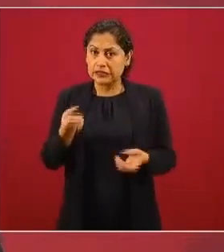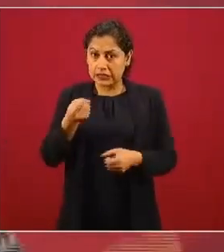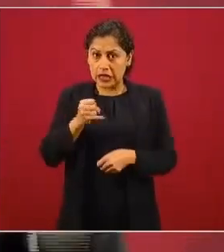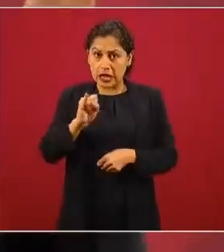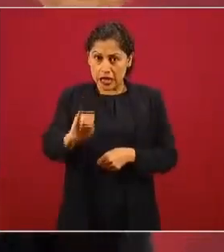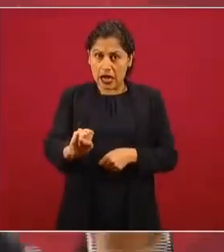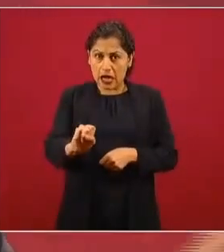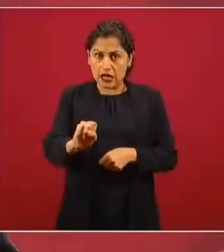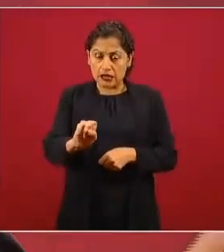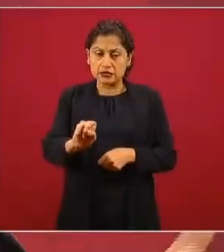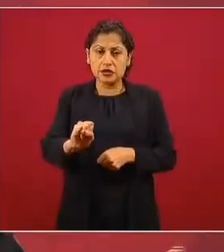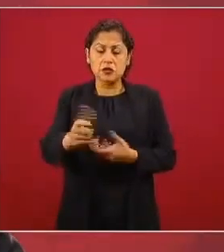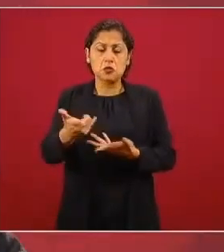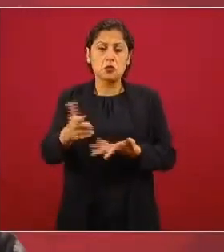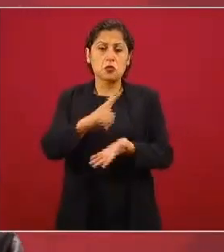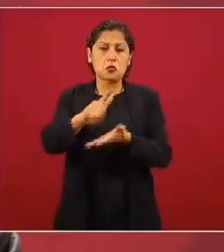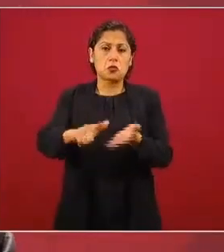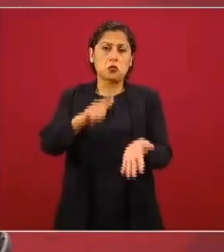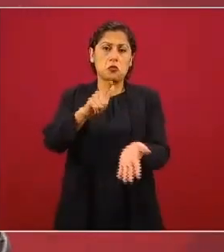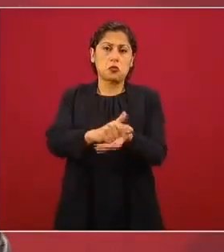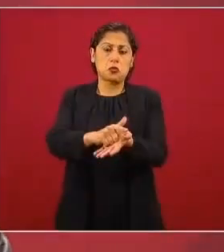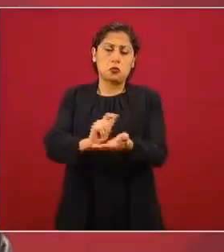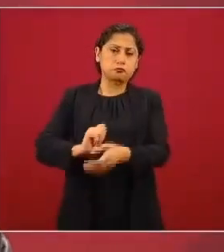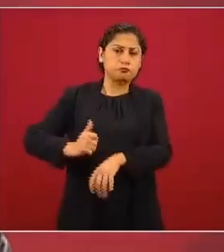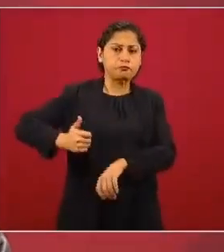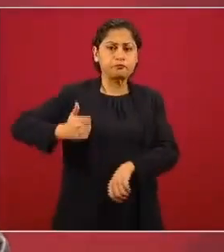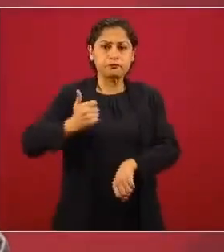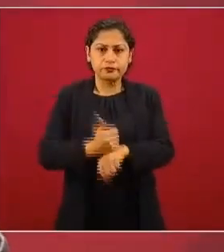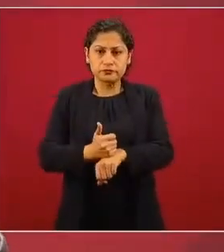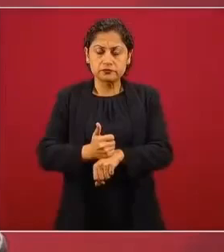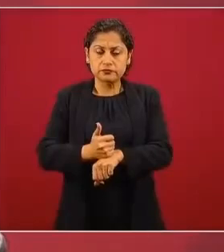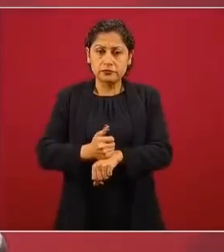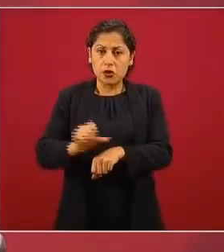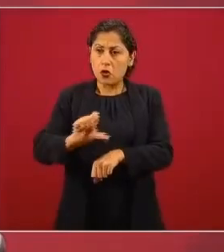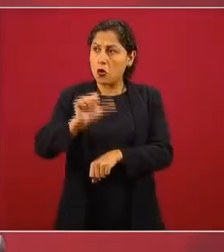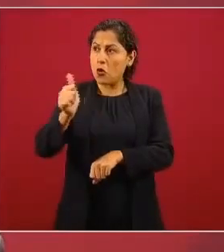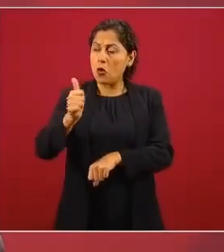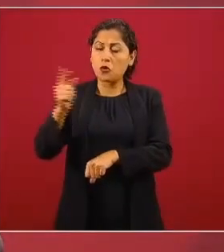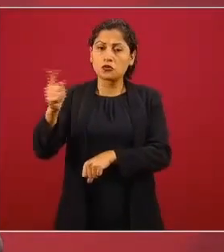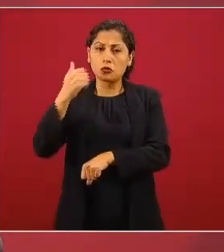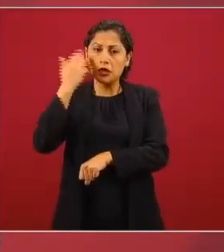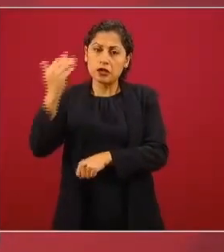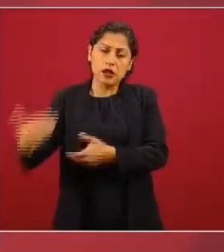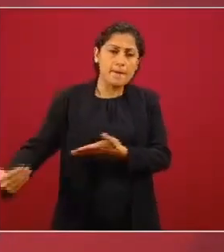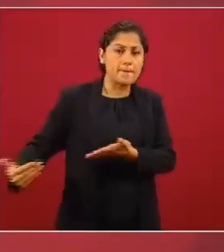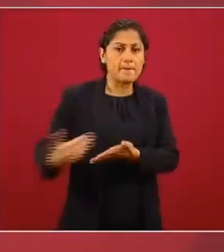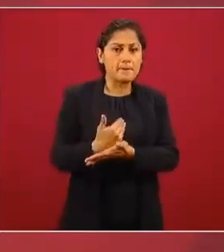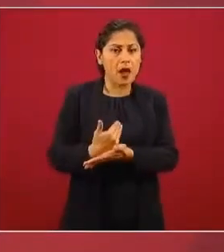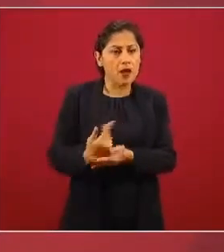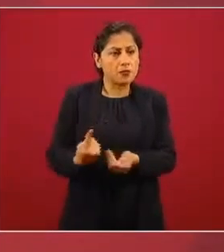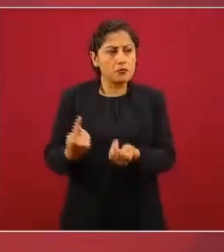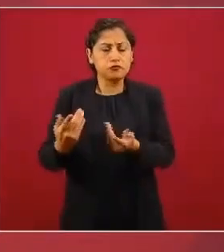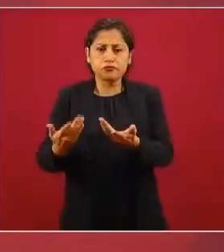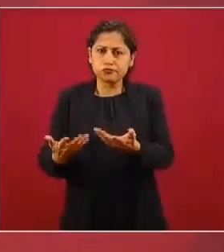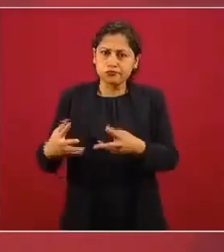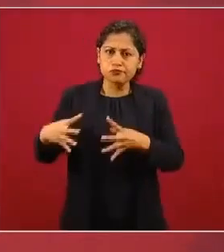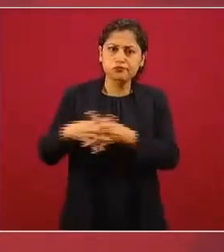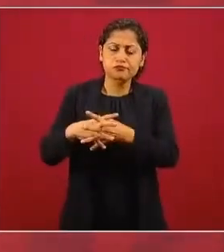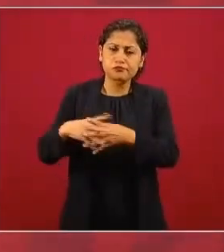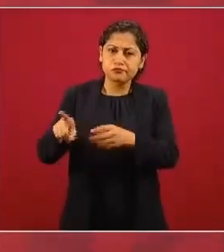enfrentamos una invasión, salió adelante el país